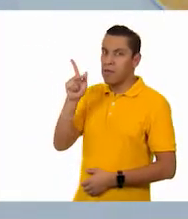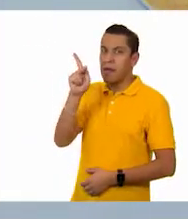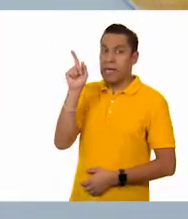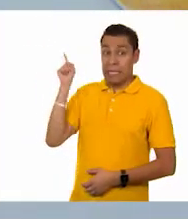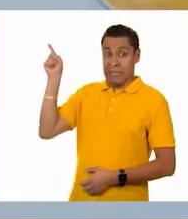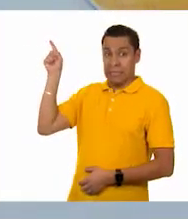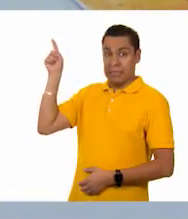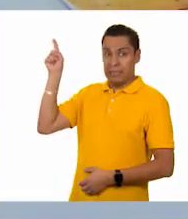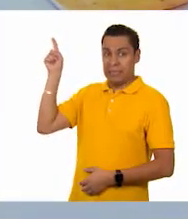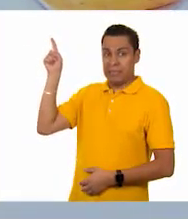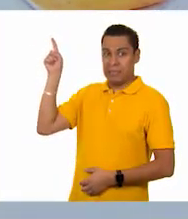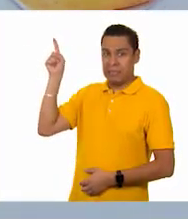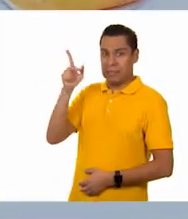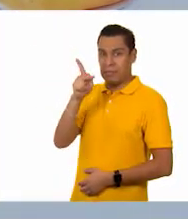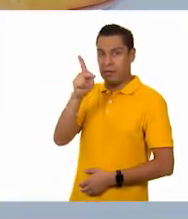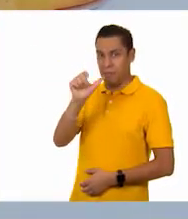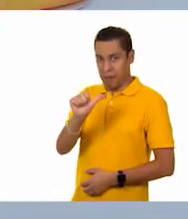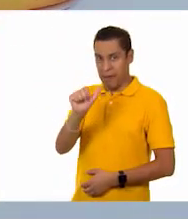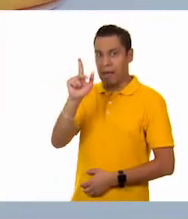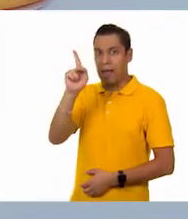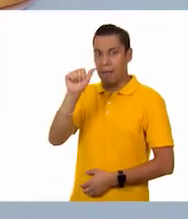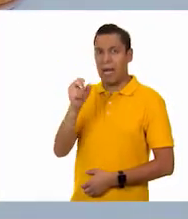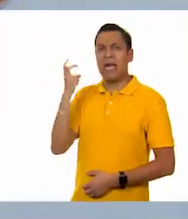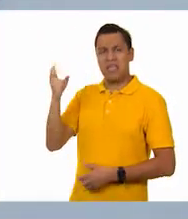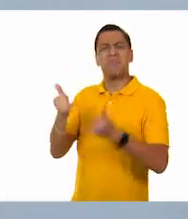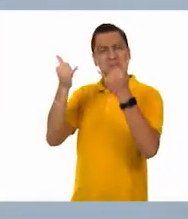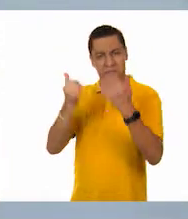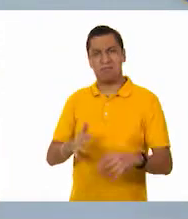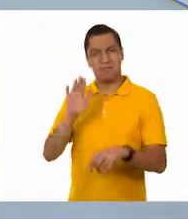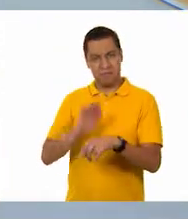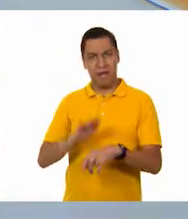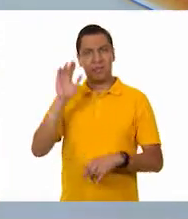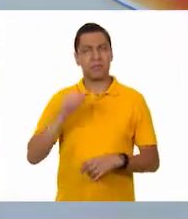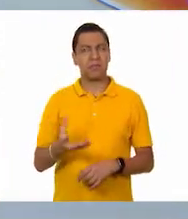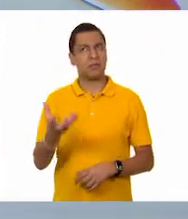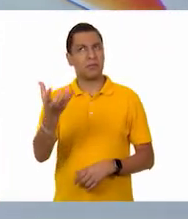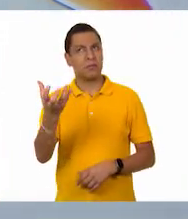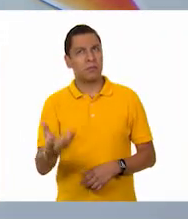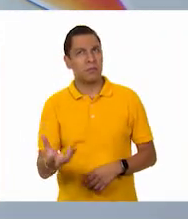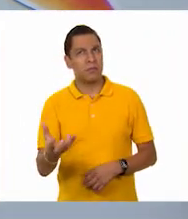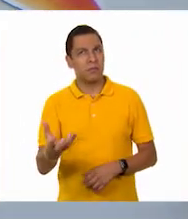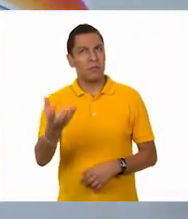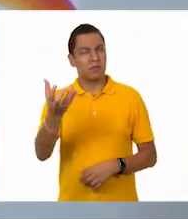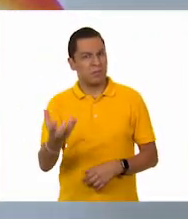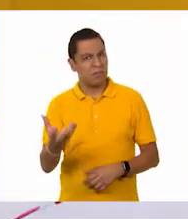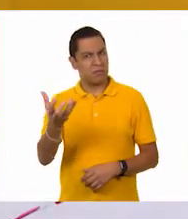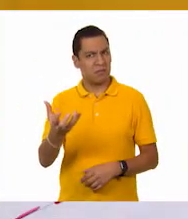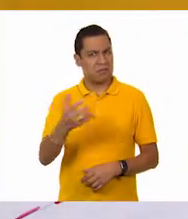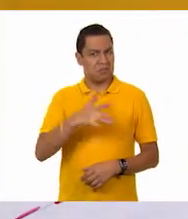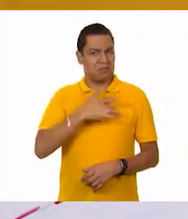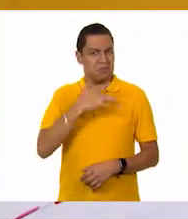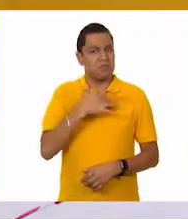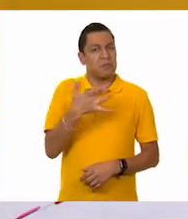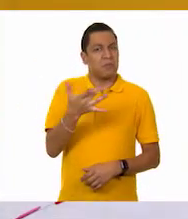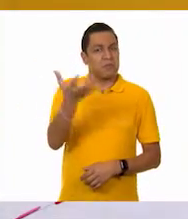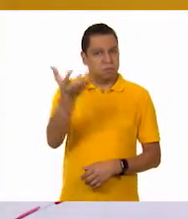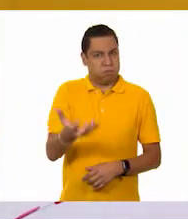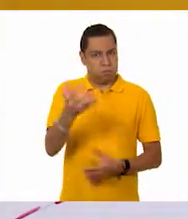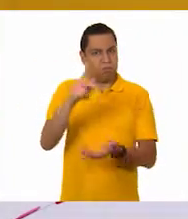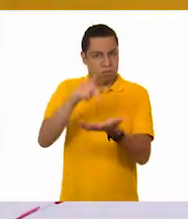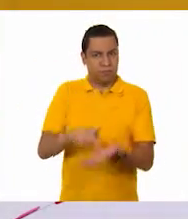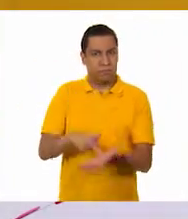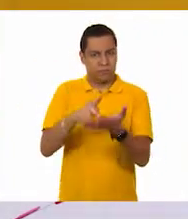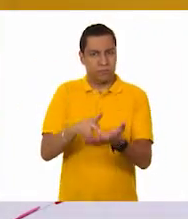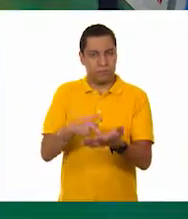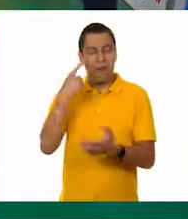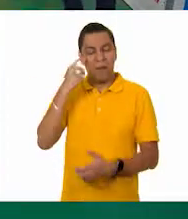pues, sí, sí, sí, eso ha pesado papas y sí, pesan. Ok. ¿Te parece que vayamos a poner entonces primero